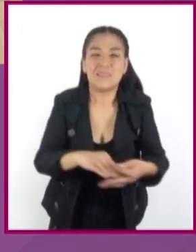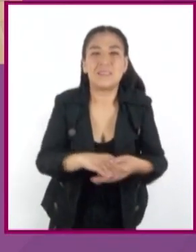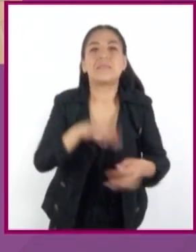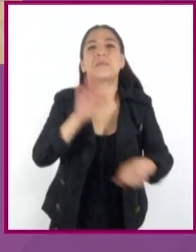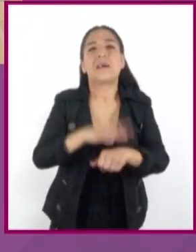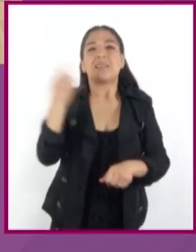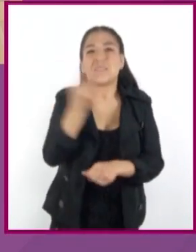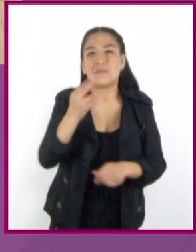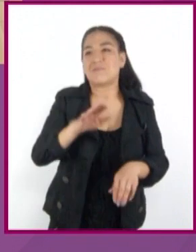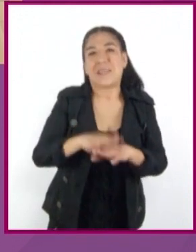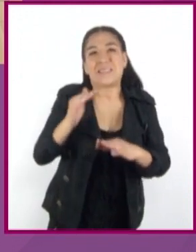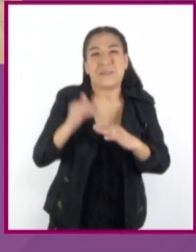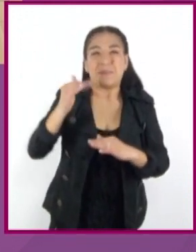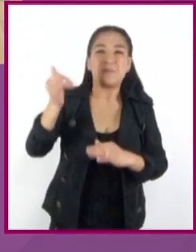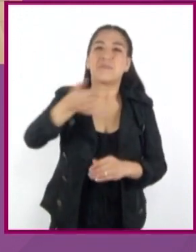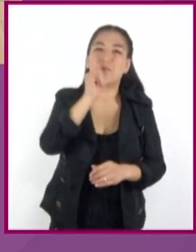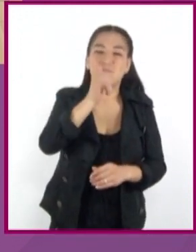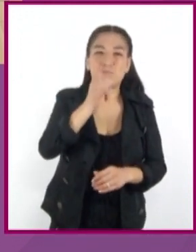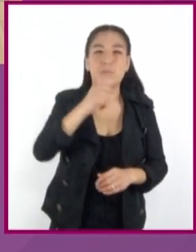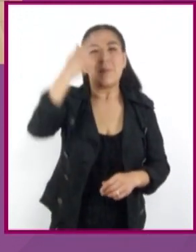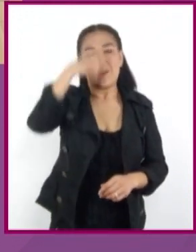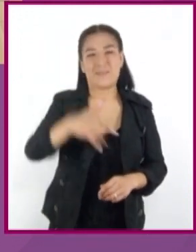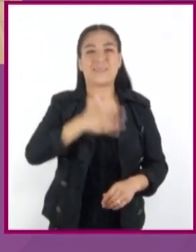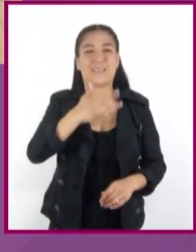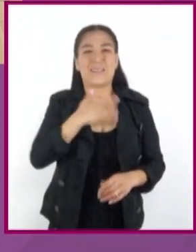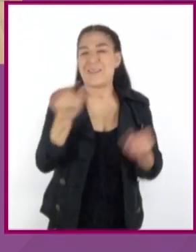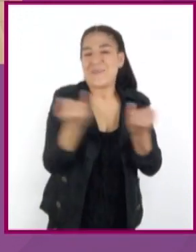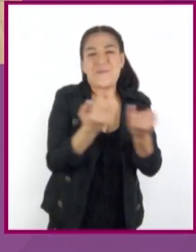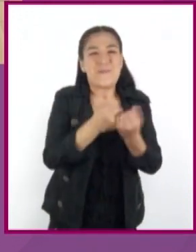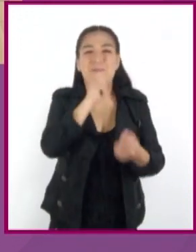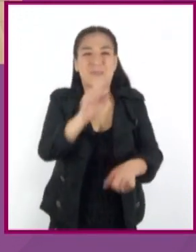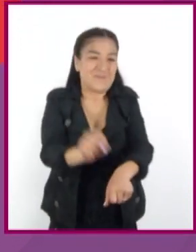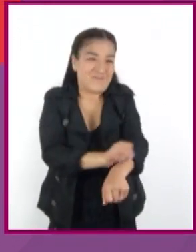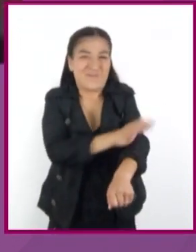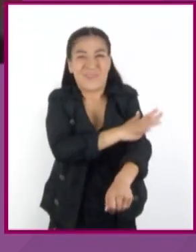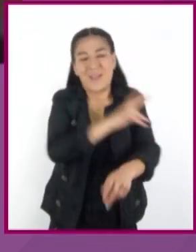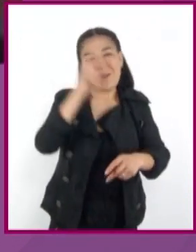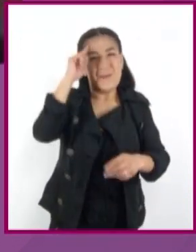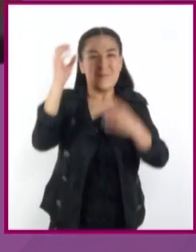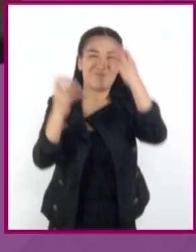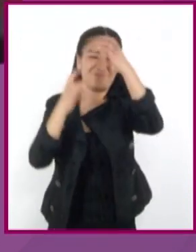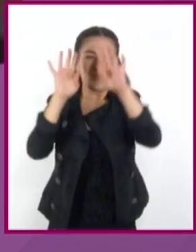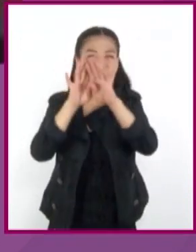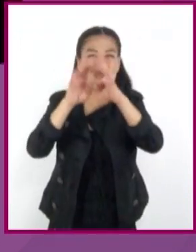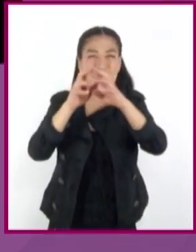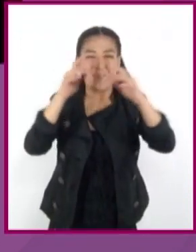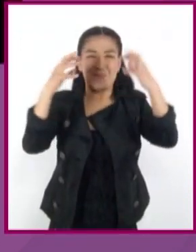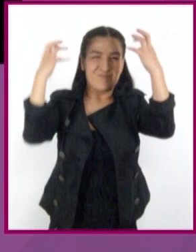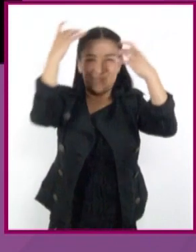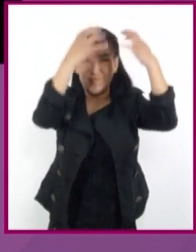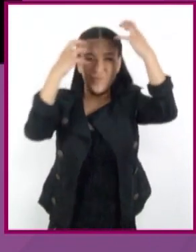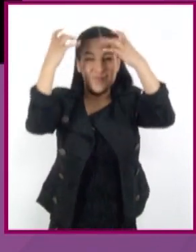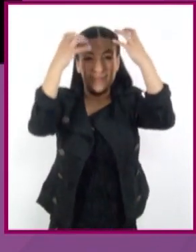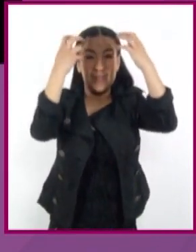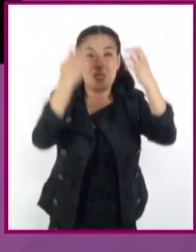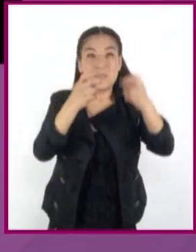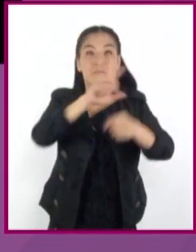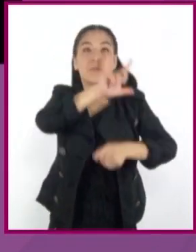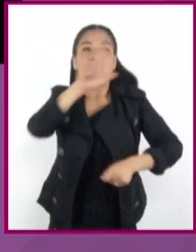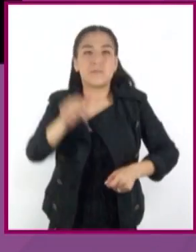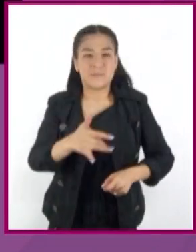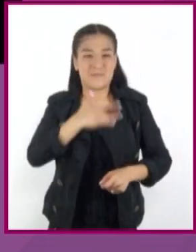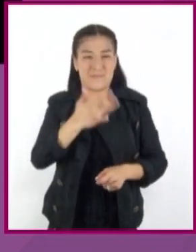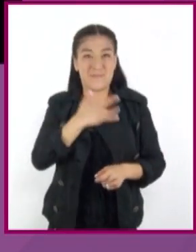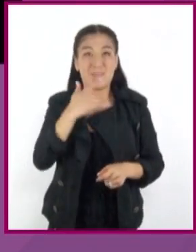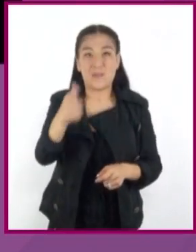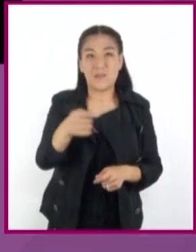necesita mayor cantidad de la sustancia para sentir los mismos efectos. Para una persona esclava de una sustancia, adquirirla y